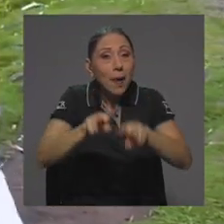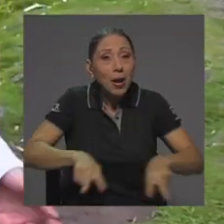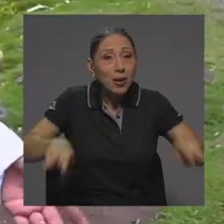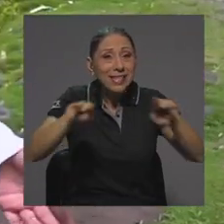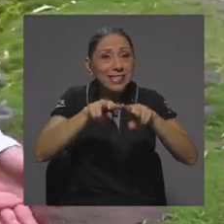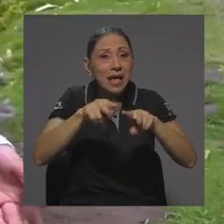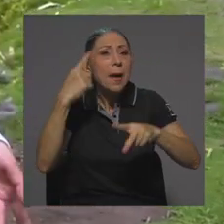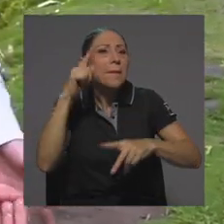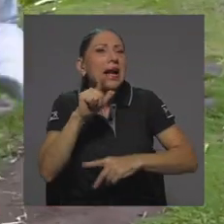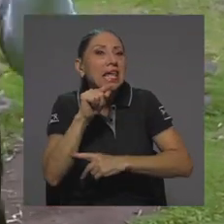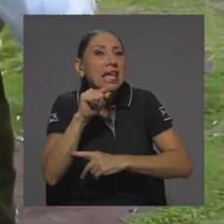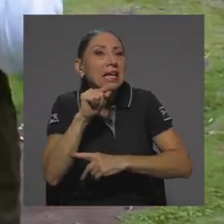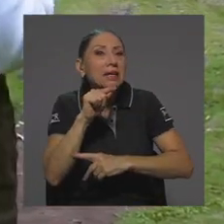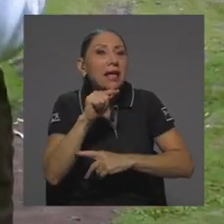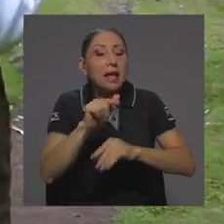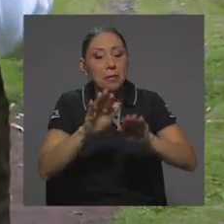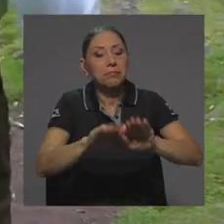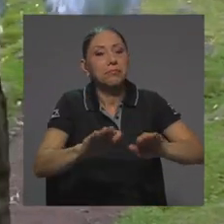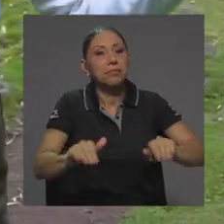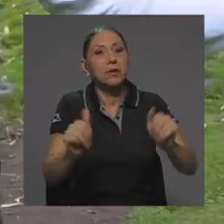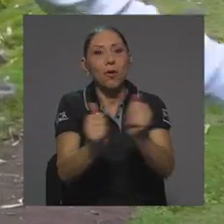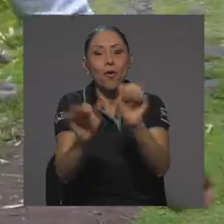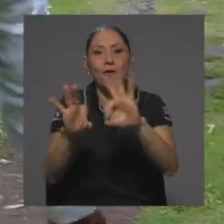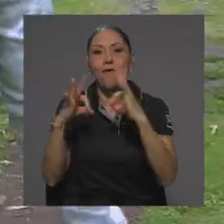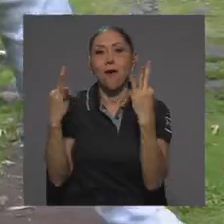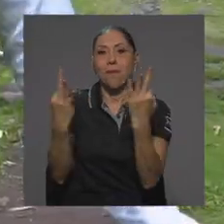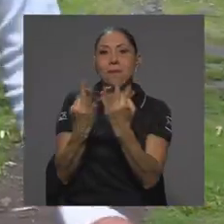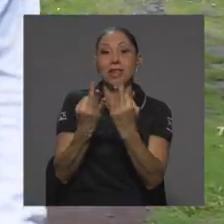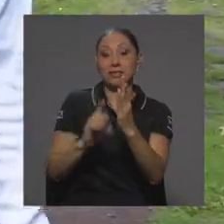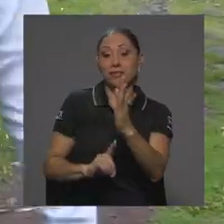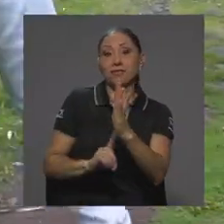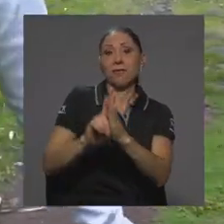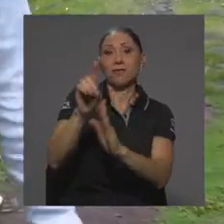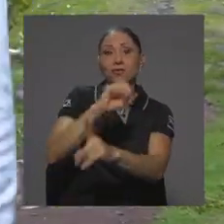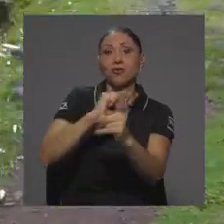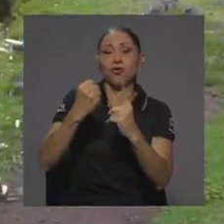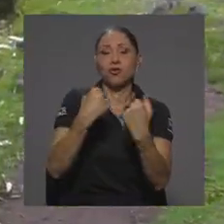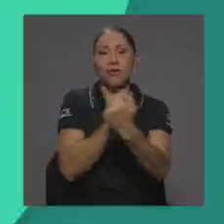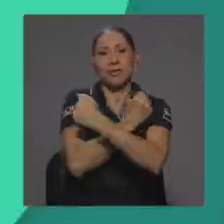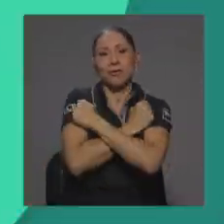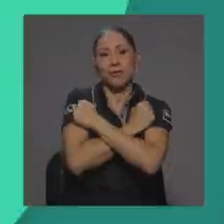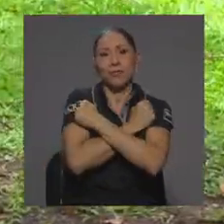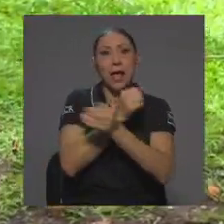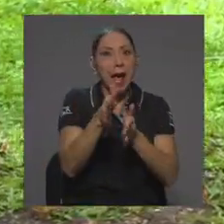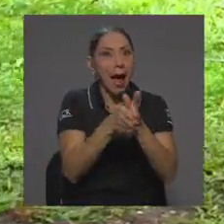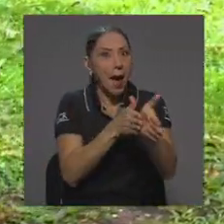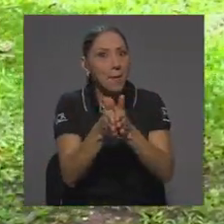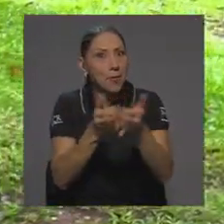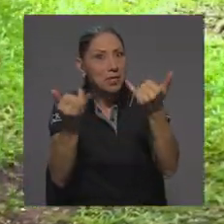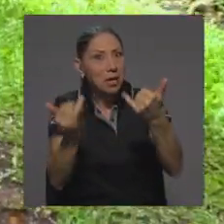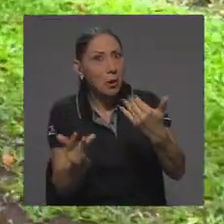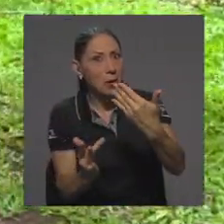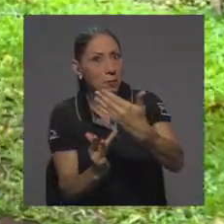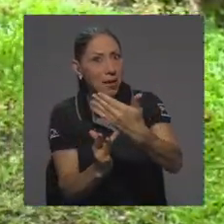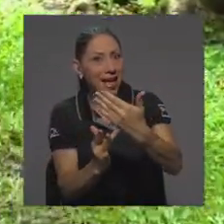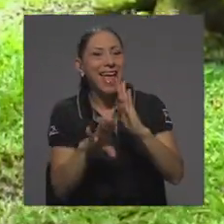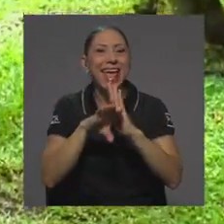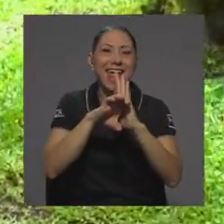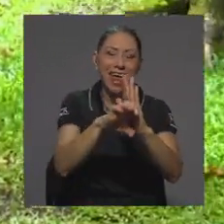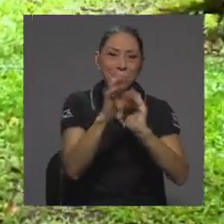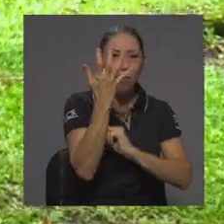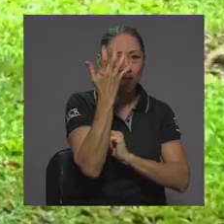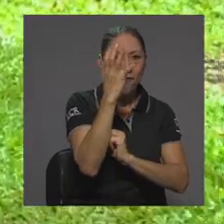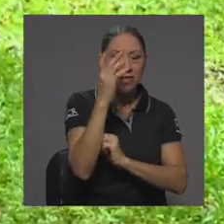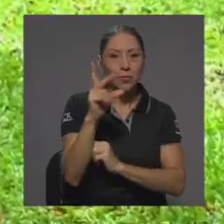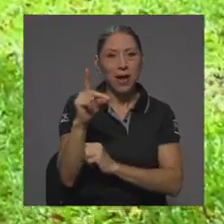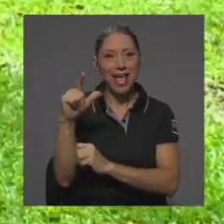infancia y sus familias para su desarrollo socio-afectivo, aprovechando los espacios digitales, por ejemplo Facebook